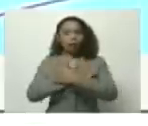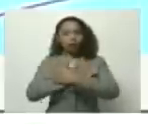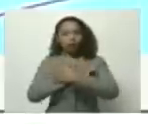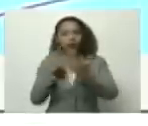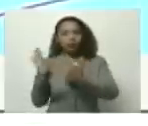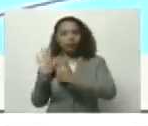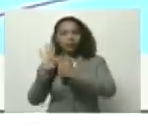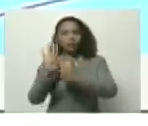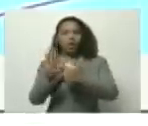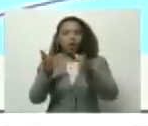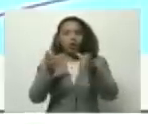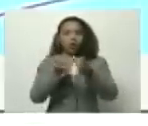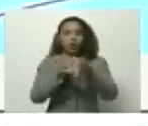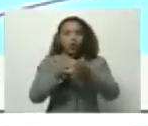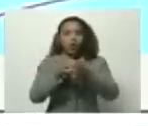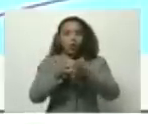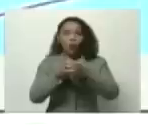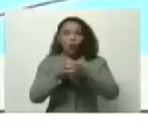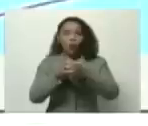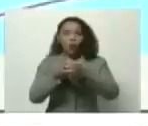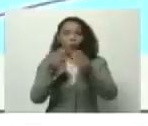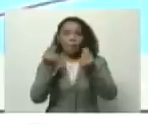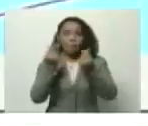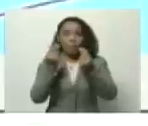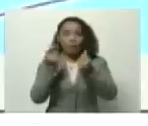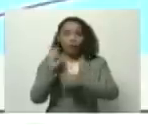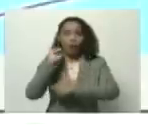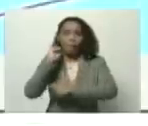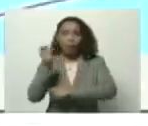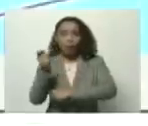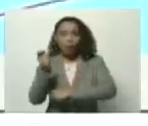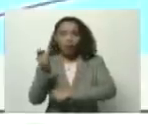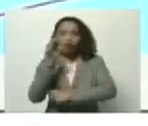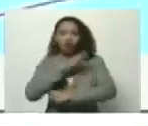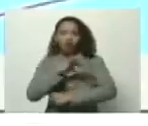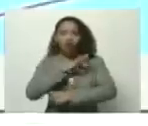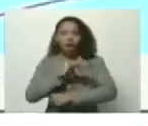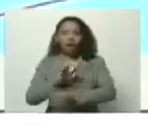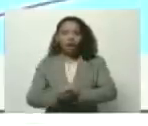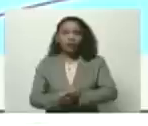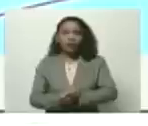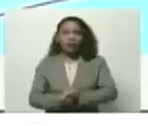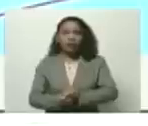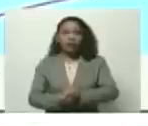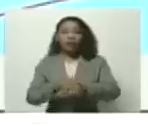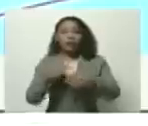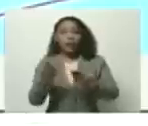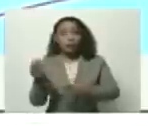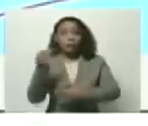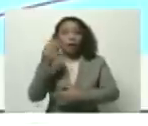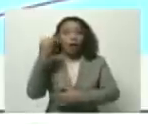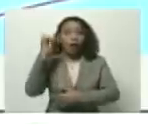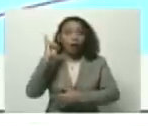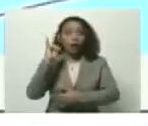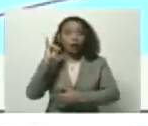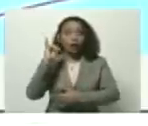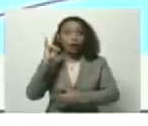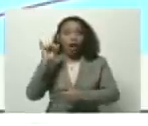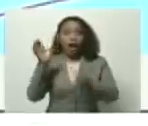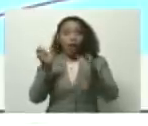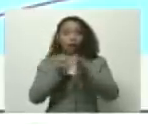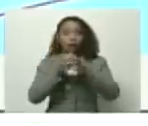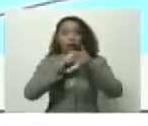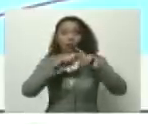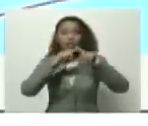paquetes a precios sociales que además tendrán, a través de la banca,